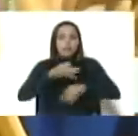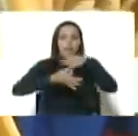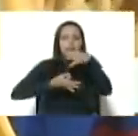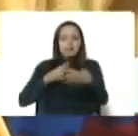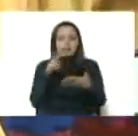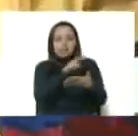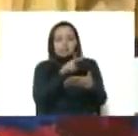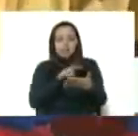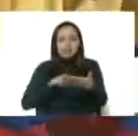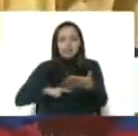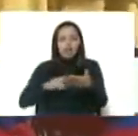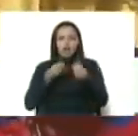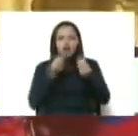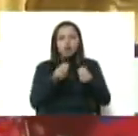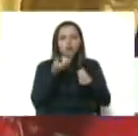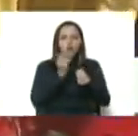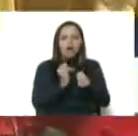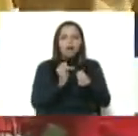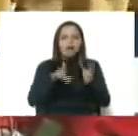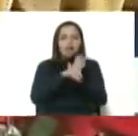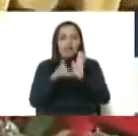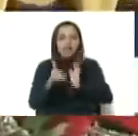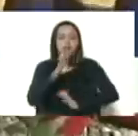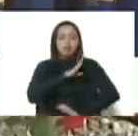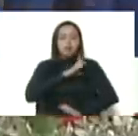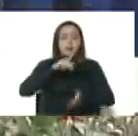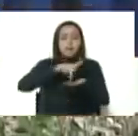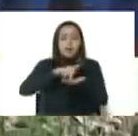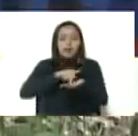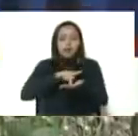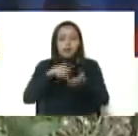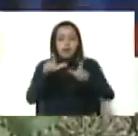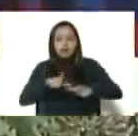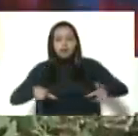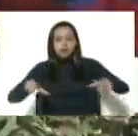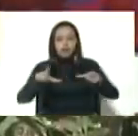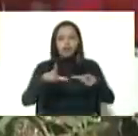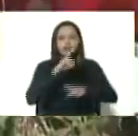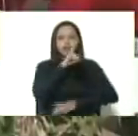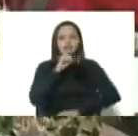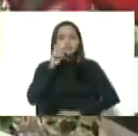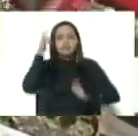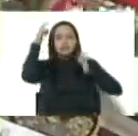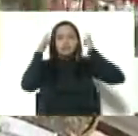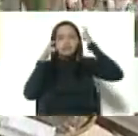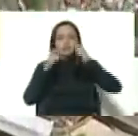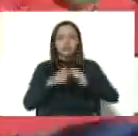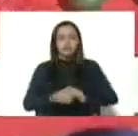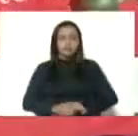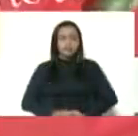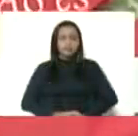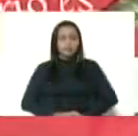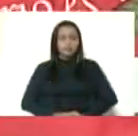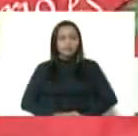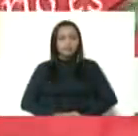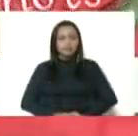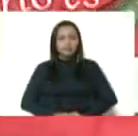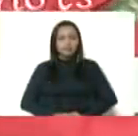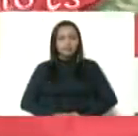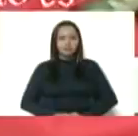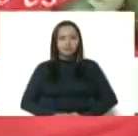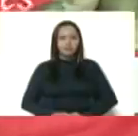de nuestra parroquia, cura y madre, nuestro sector Hugo Chávez. Nosotros en hogares